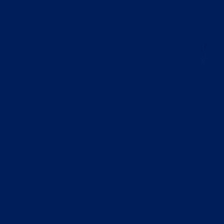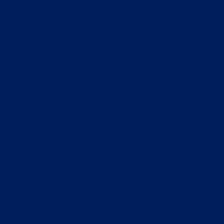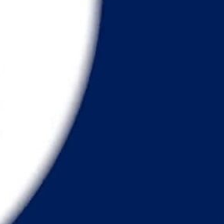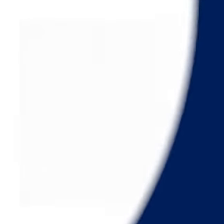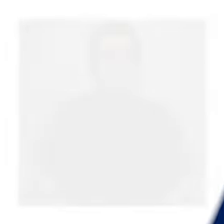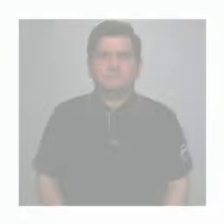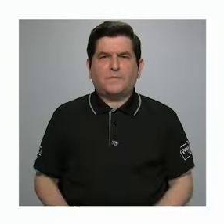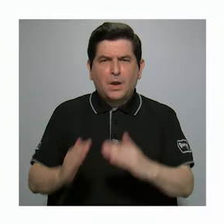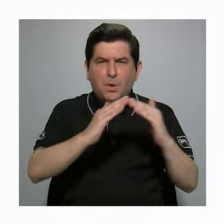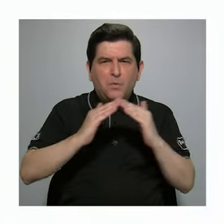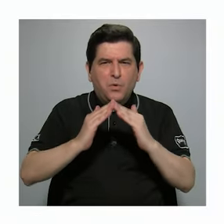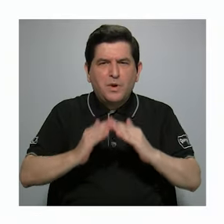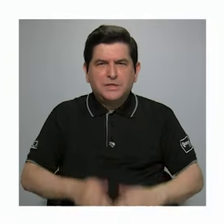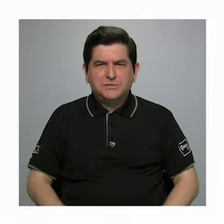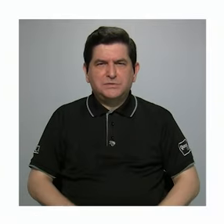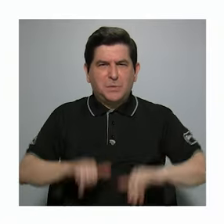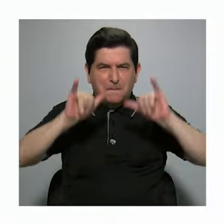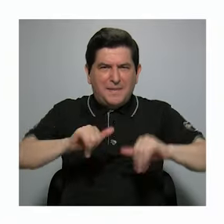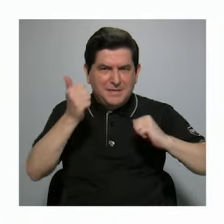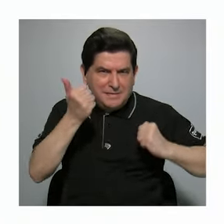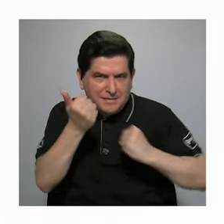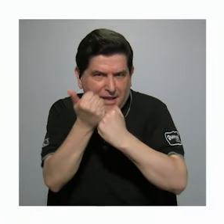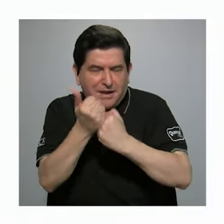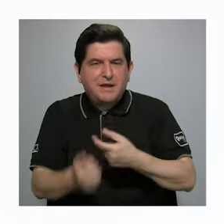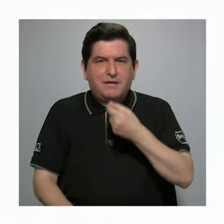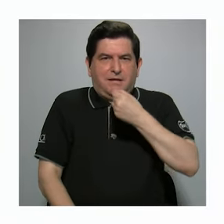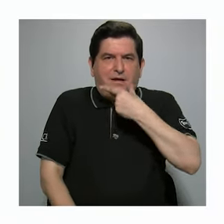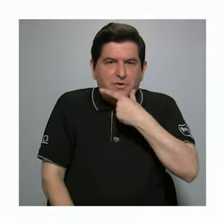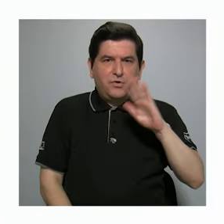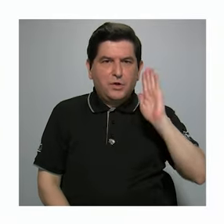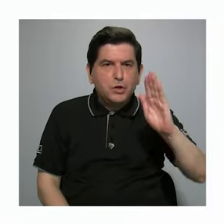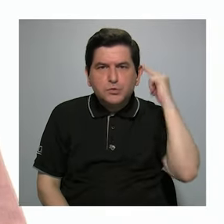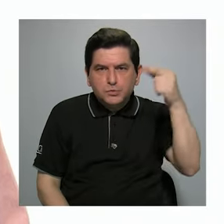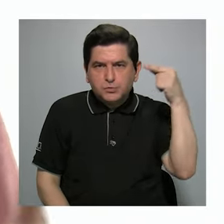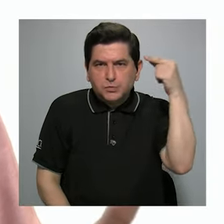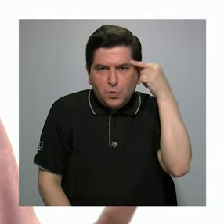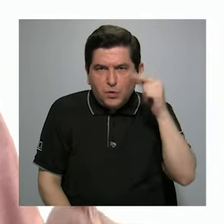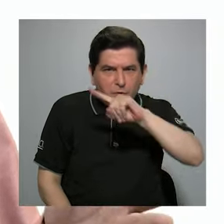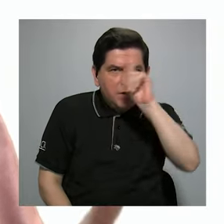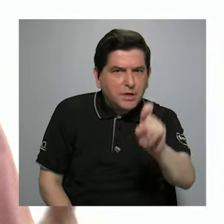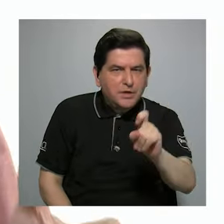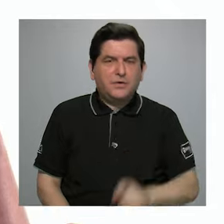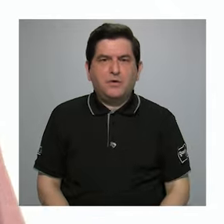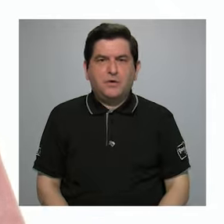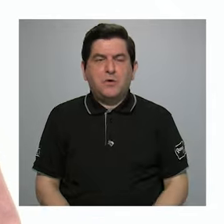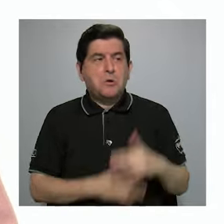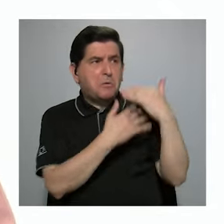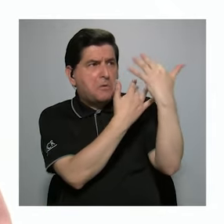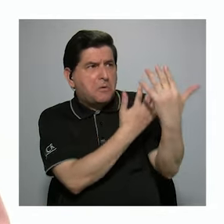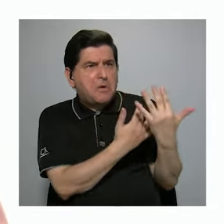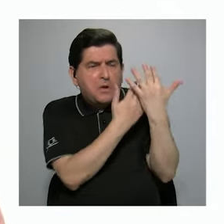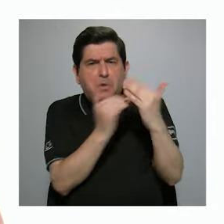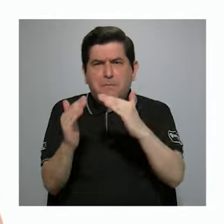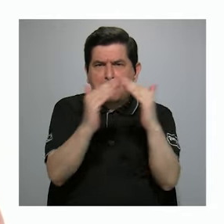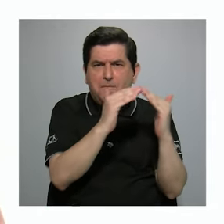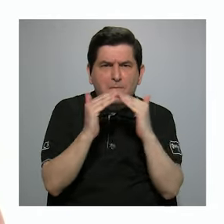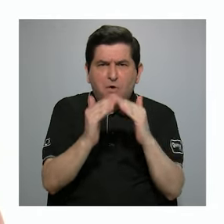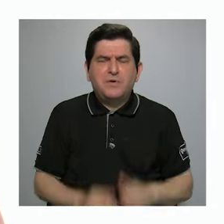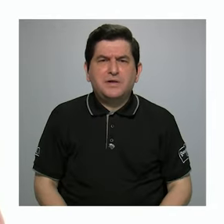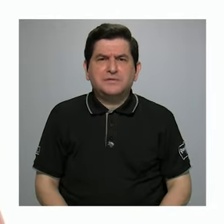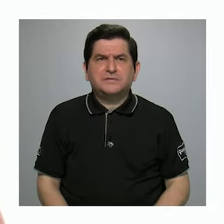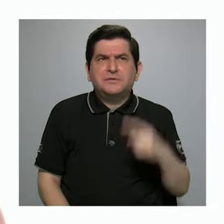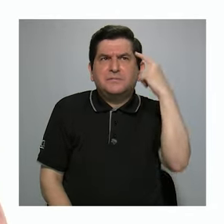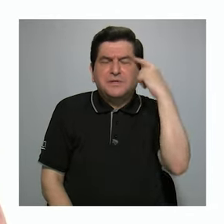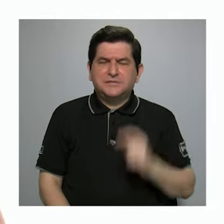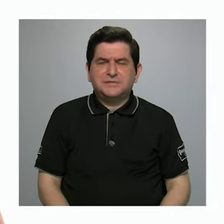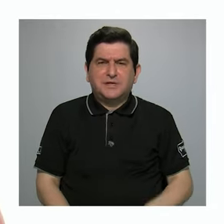¿Se mantiene el apoyo de la ciudadanía hacia Rodrigo Chávez y su gobierno? ¿Cuáles son las expectativas de la población de cara